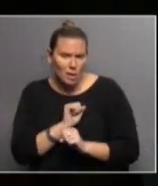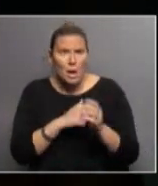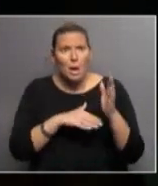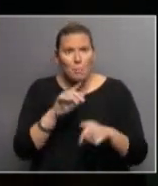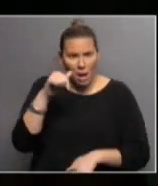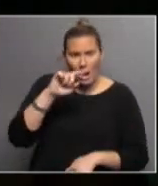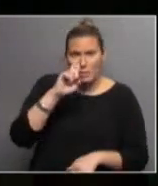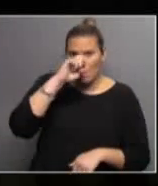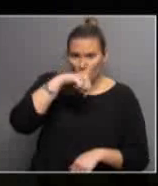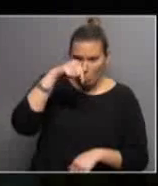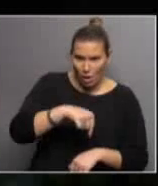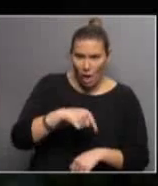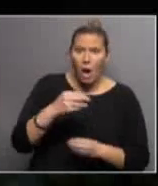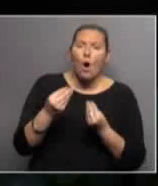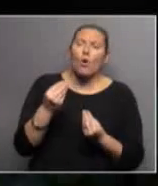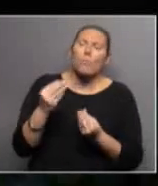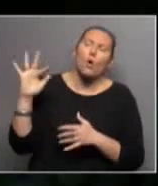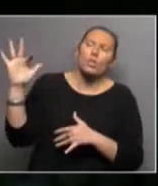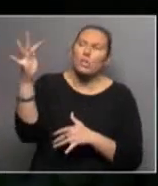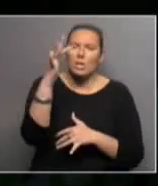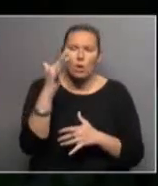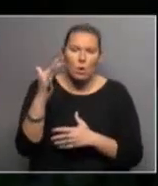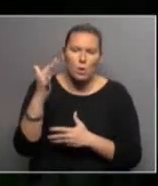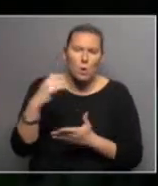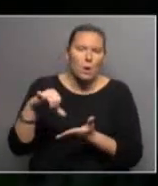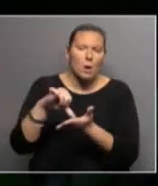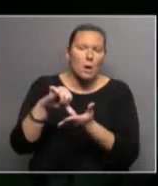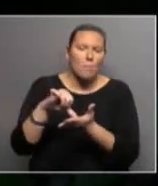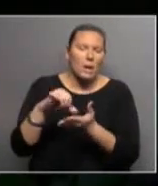más fácil acá en Montevideo, ¿cómo es el tema en el interior del país?